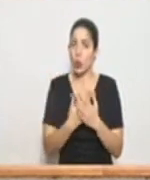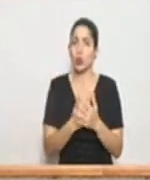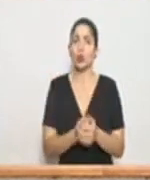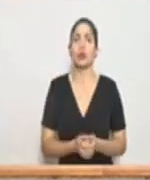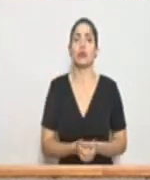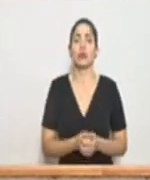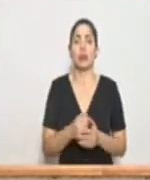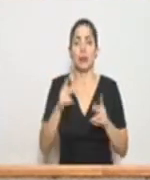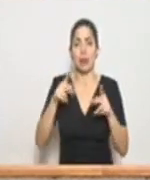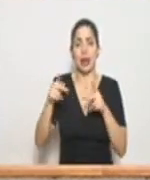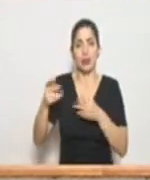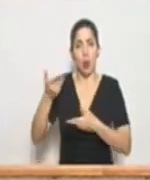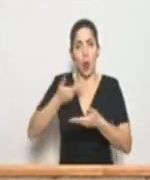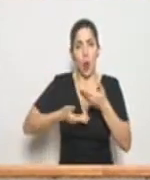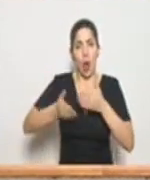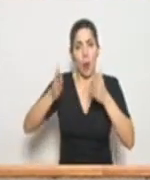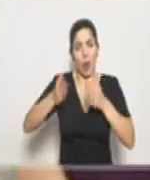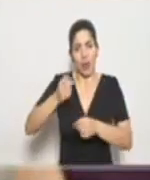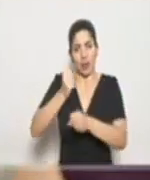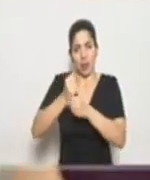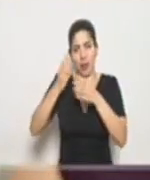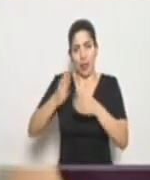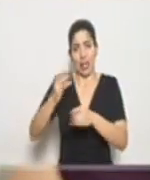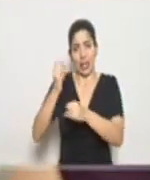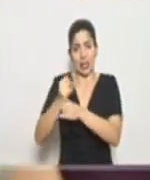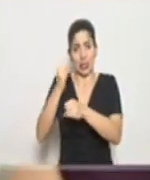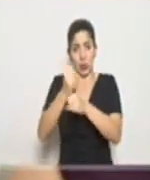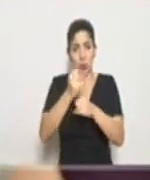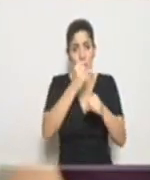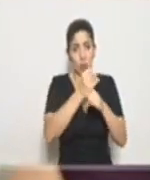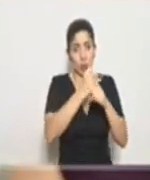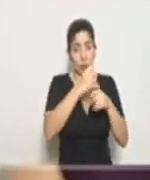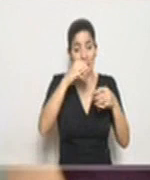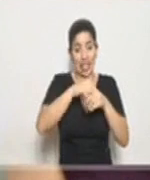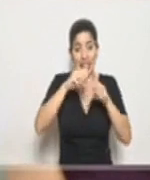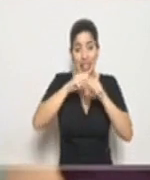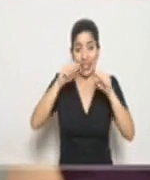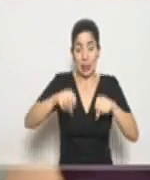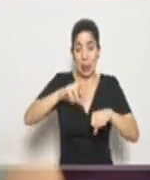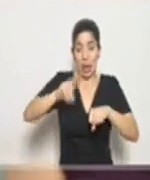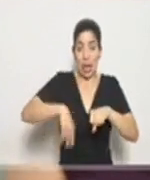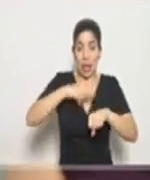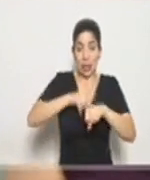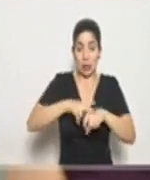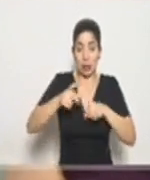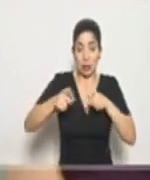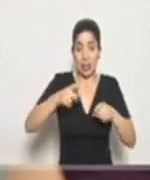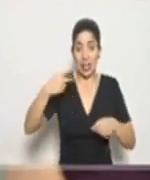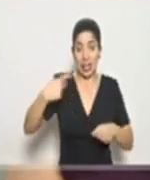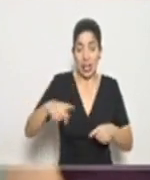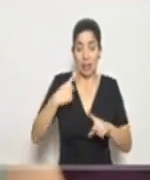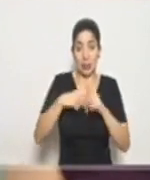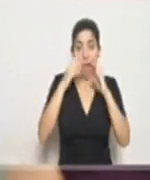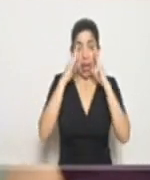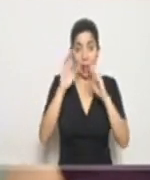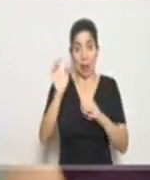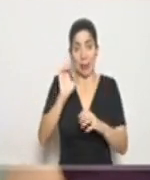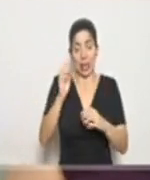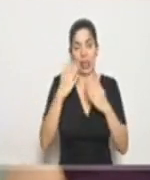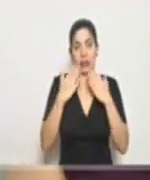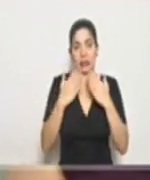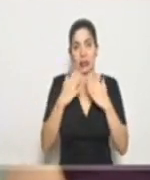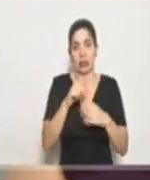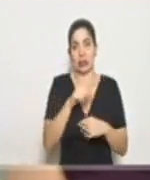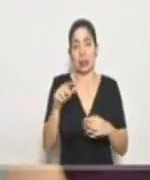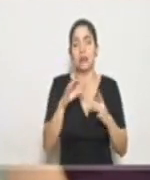los colaboradores y colaboradoras de las instituciones del Sistema Nacional de Gestión de Riesgo y Atención de Emergencia, especialmente